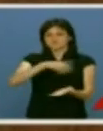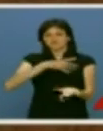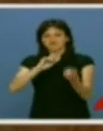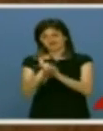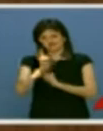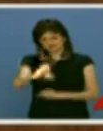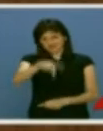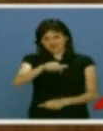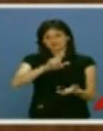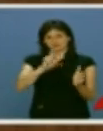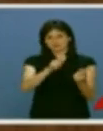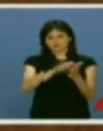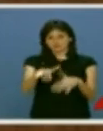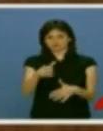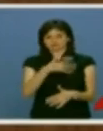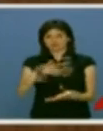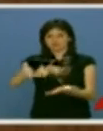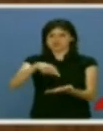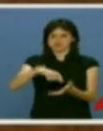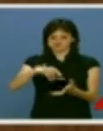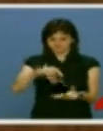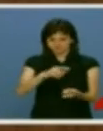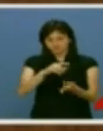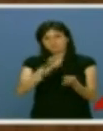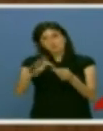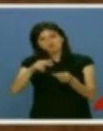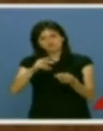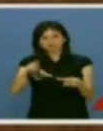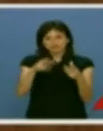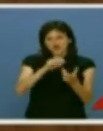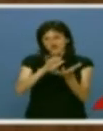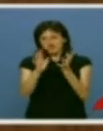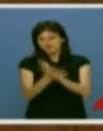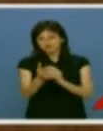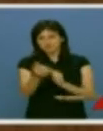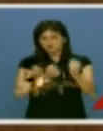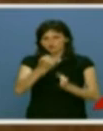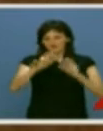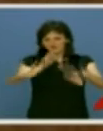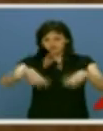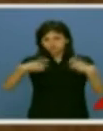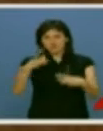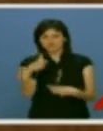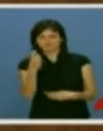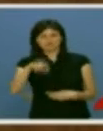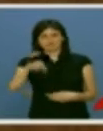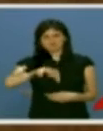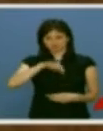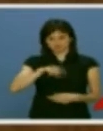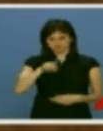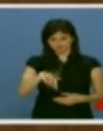Castilla y León. Cambios políticos, cambios sociales, cambios económicos y cambios también éticos.